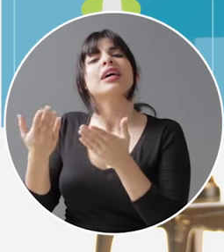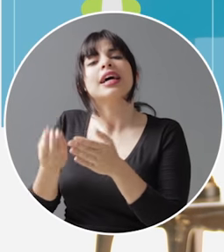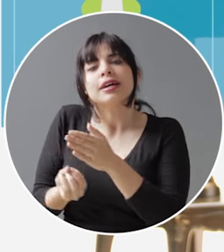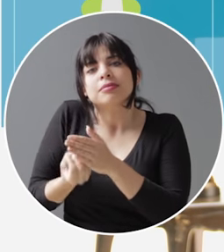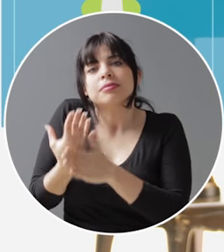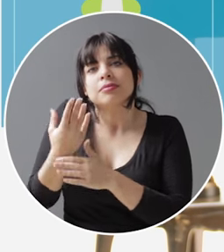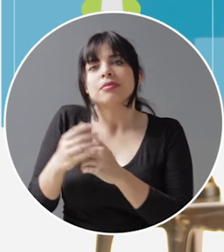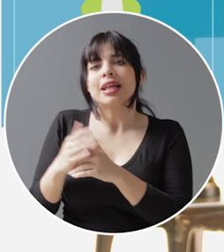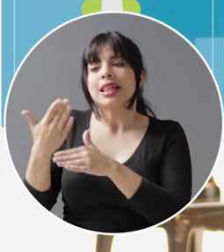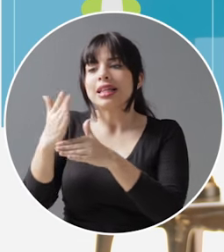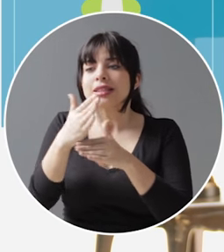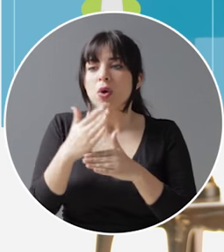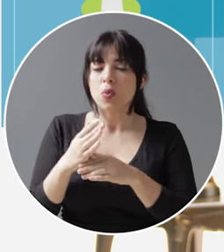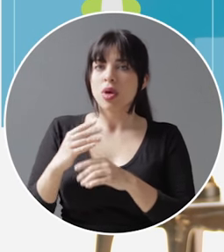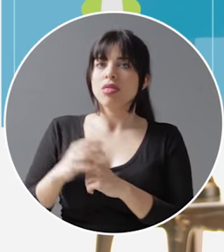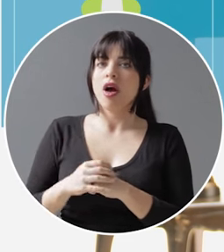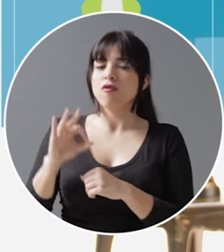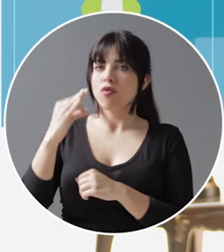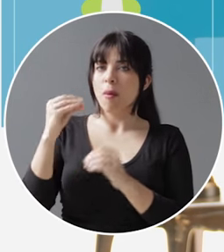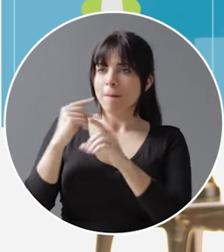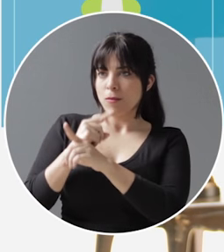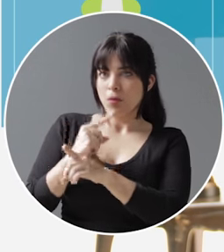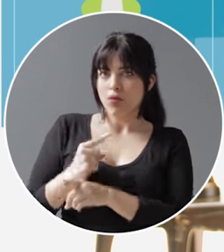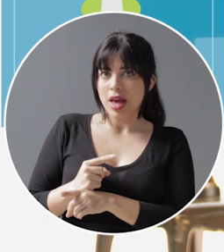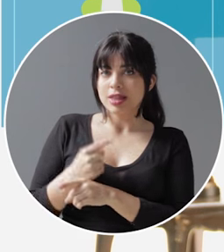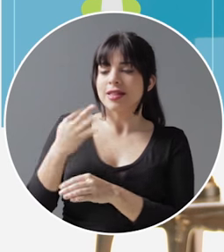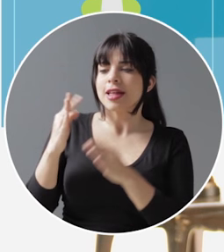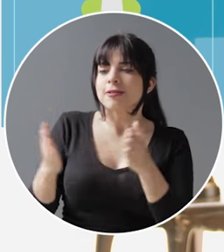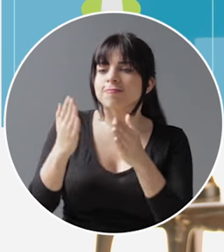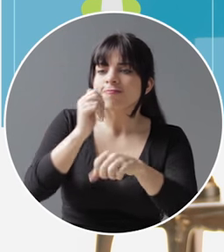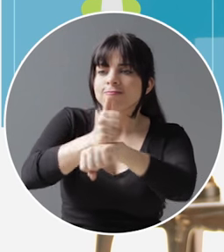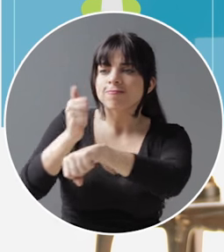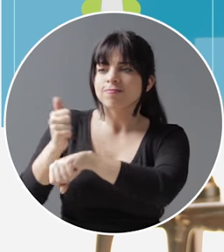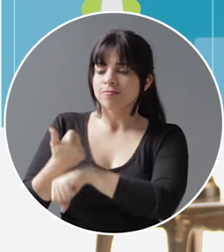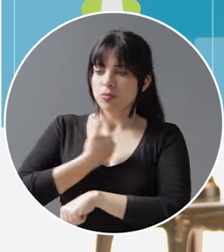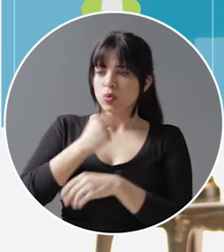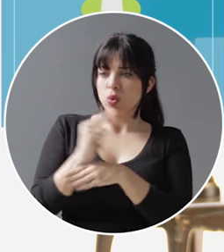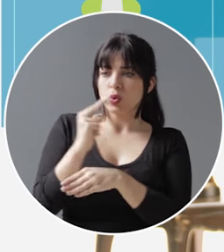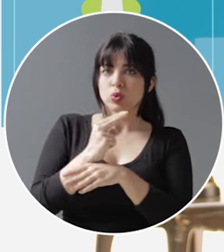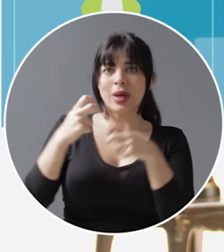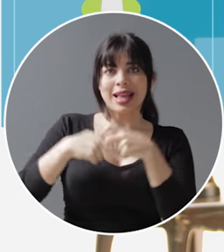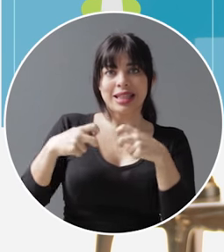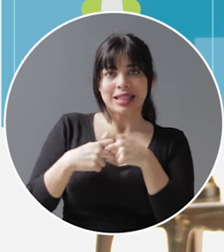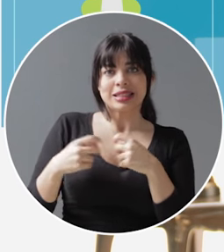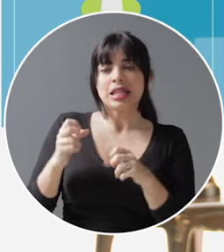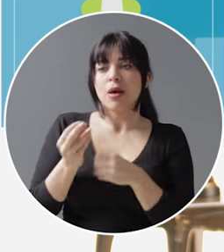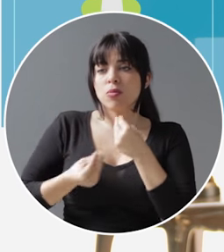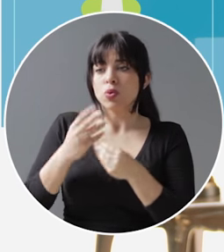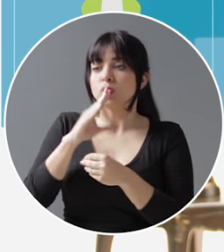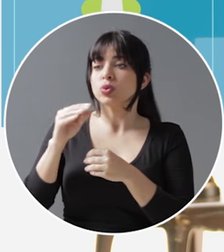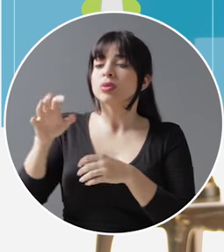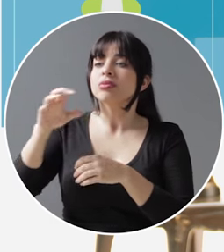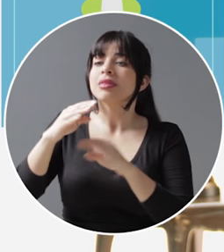con la generación distribuida óptima, con la cual deseamos promover instalaciones de autoconsumo de electricidad en consumidores